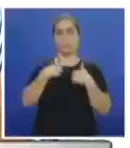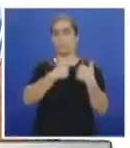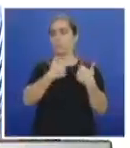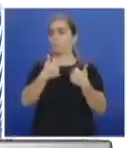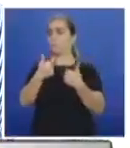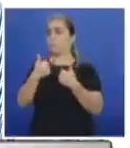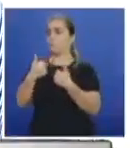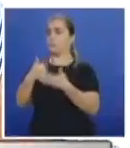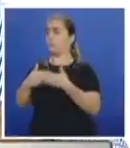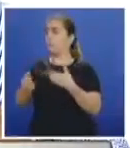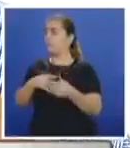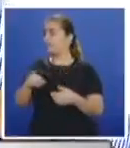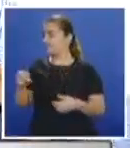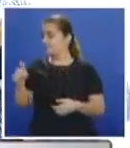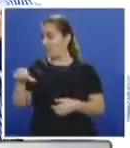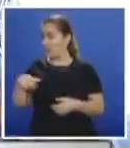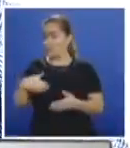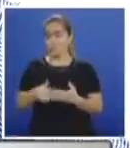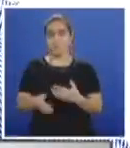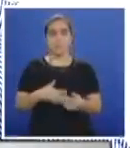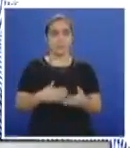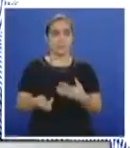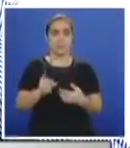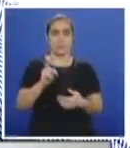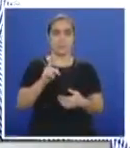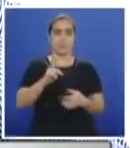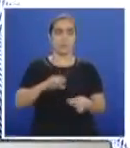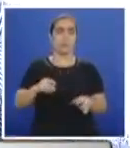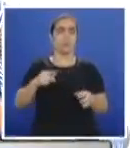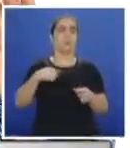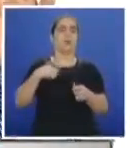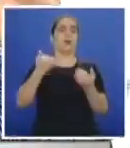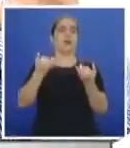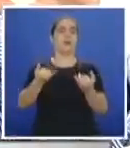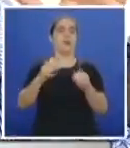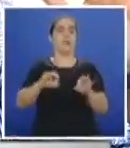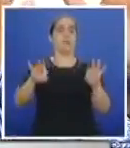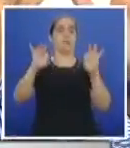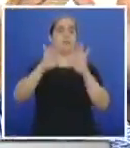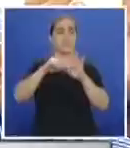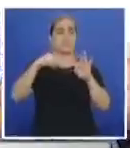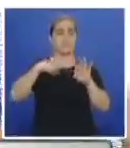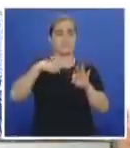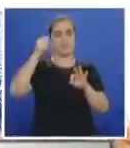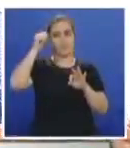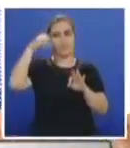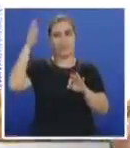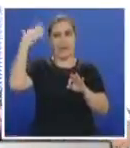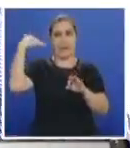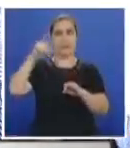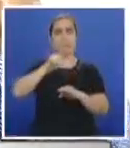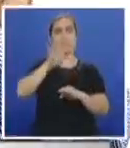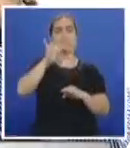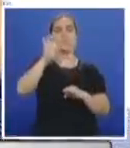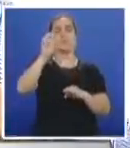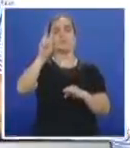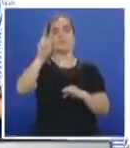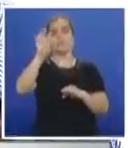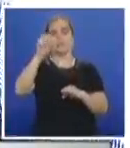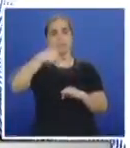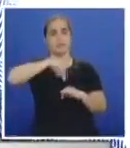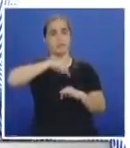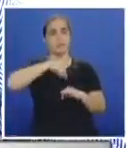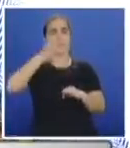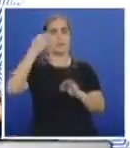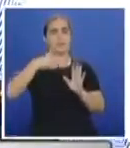bien, no me importa. No, eso hay que acabar con esa teoría. Hay que volver a la teoría de la década de los 70, donde fuimos un ejemplo